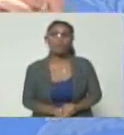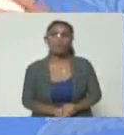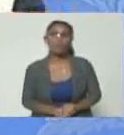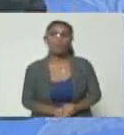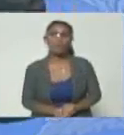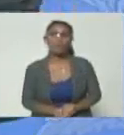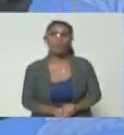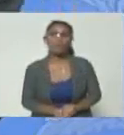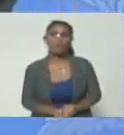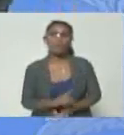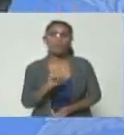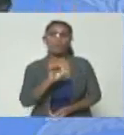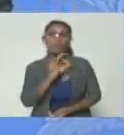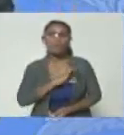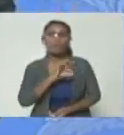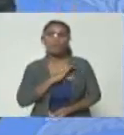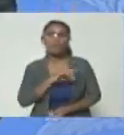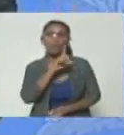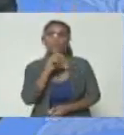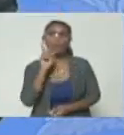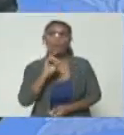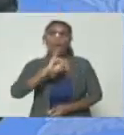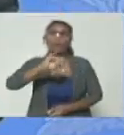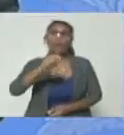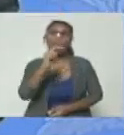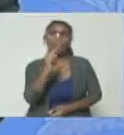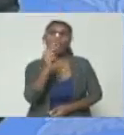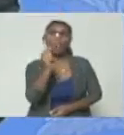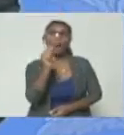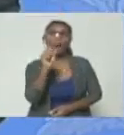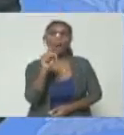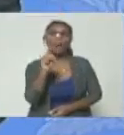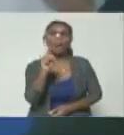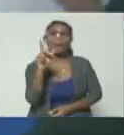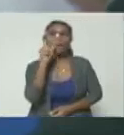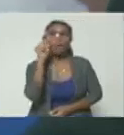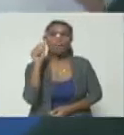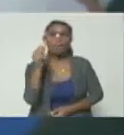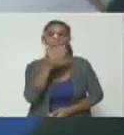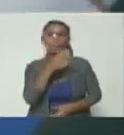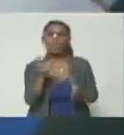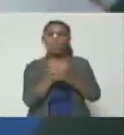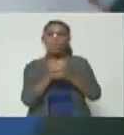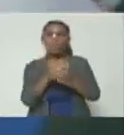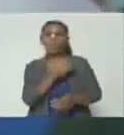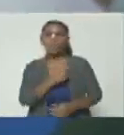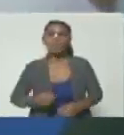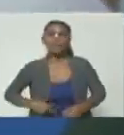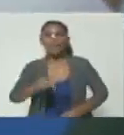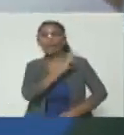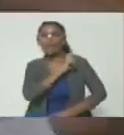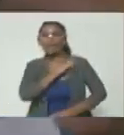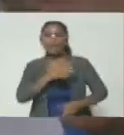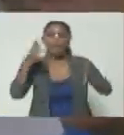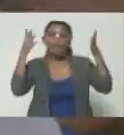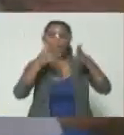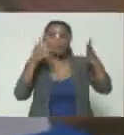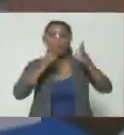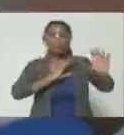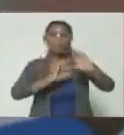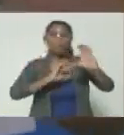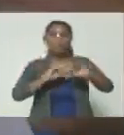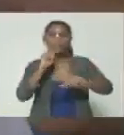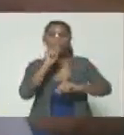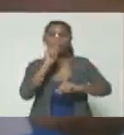entre un señor que se llama Juan Esteban Gómez Ramírez que es el comisionado presidencial jefe de la oficina de asesoría de comunicaciones de la